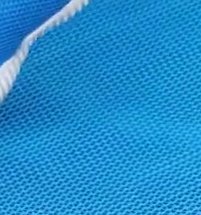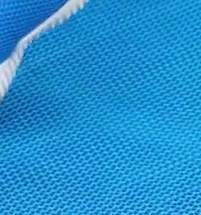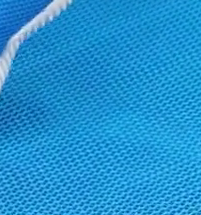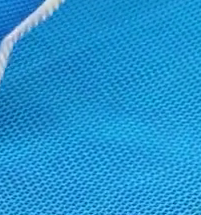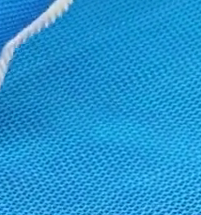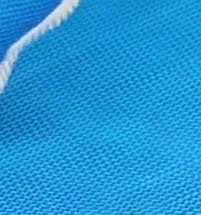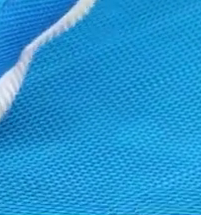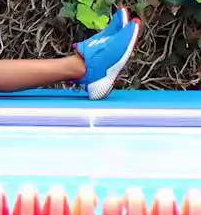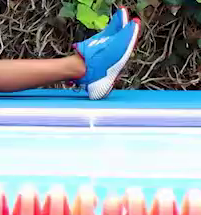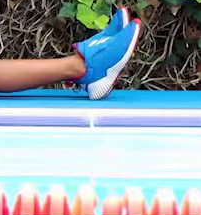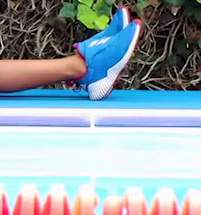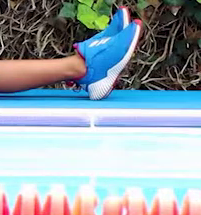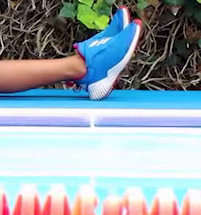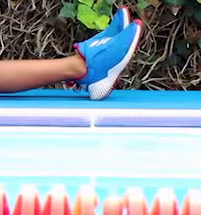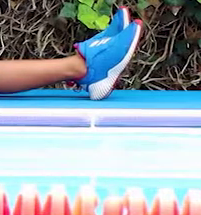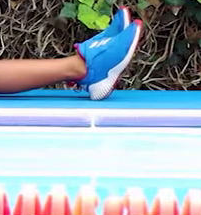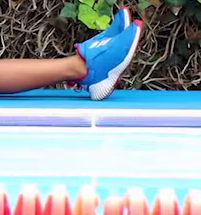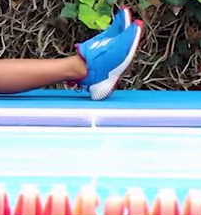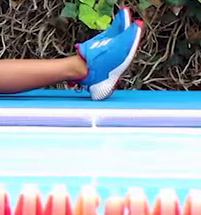Respira.